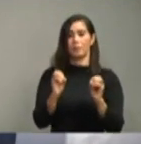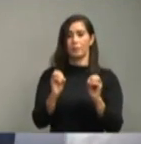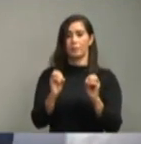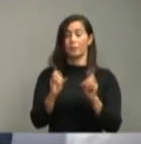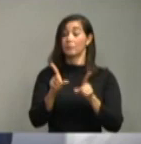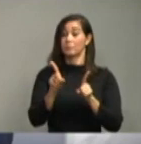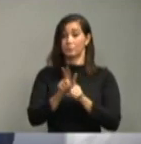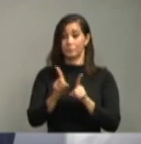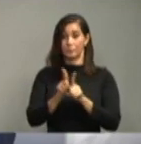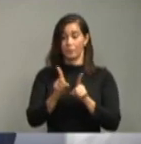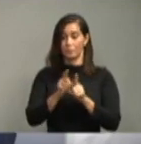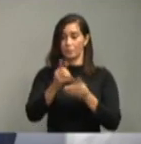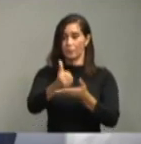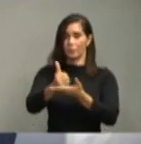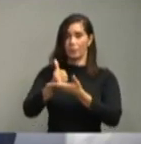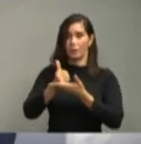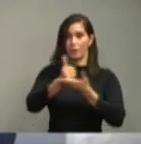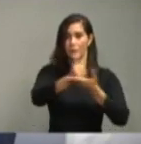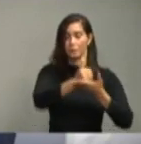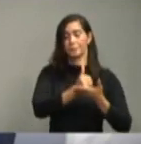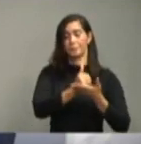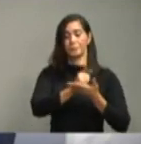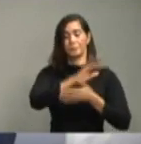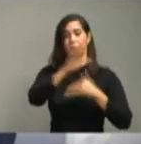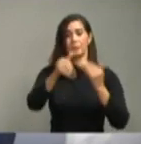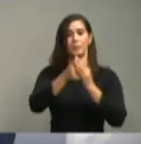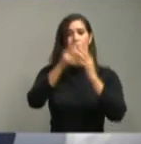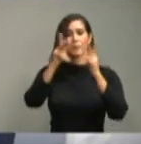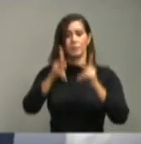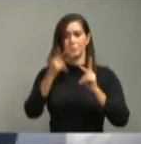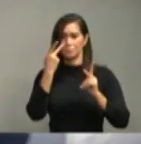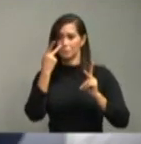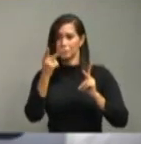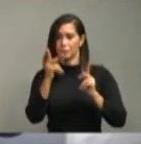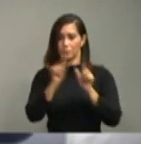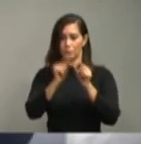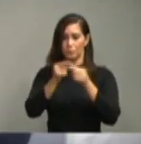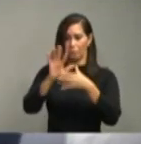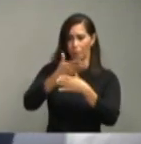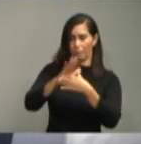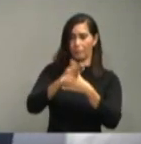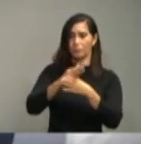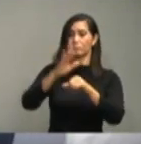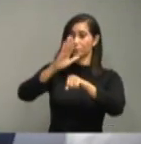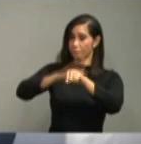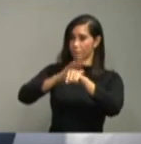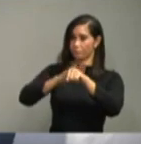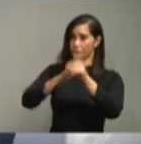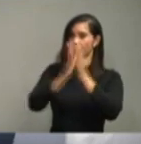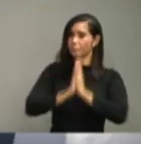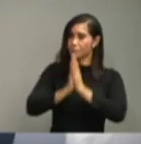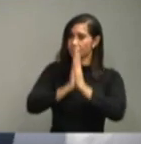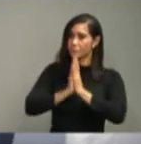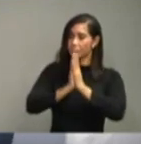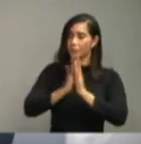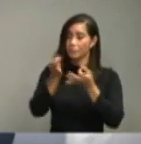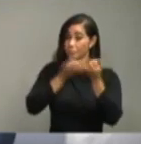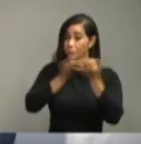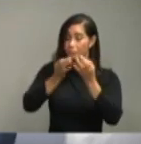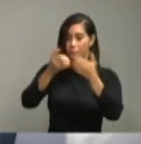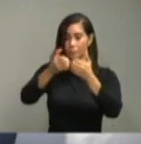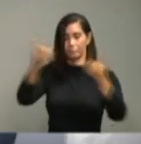incluso y ayudar a que la comunidad, los ciudadanos más desaprensivos que estamos viendo, incluso